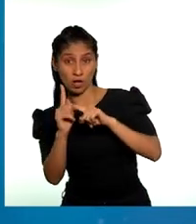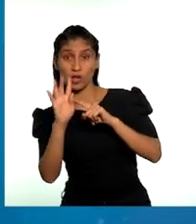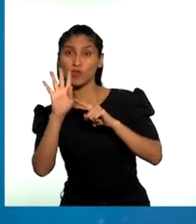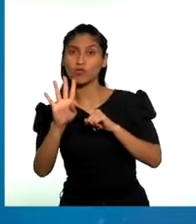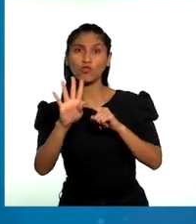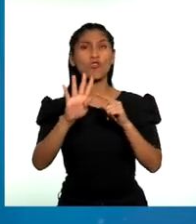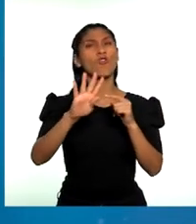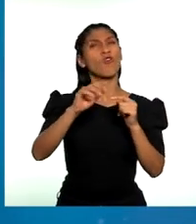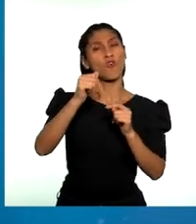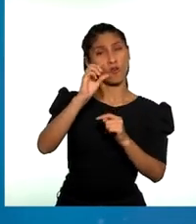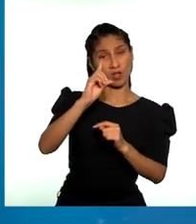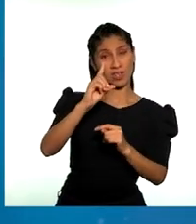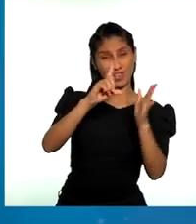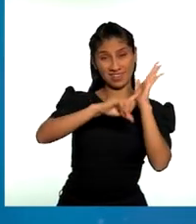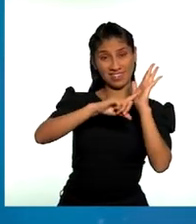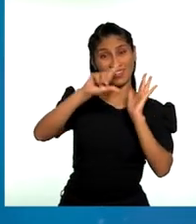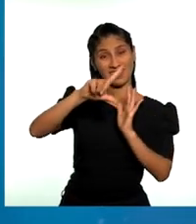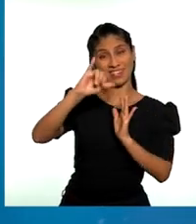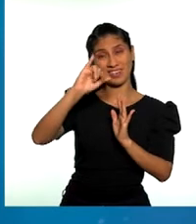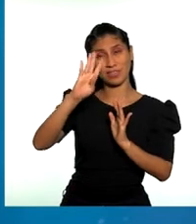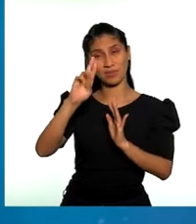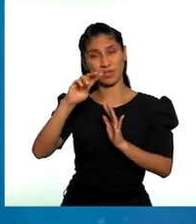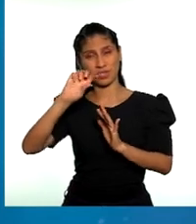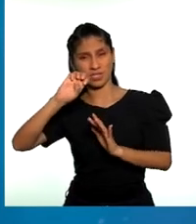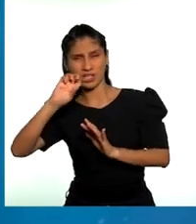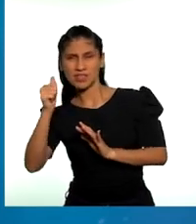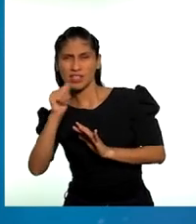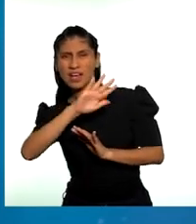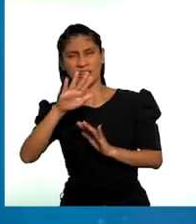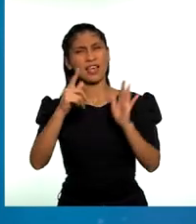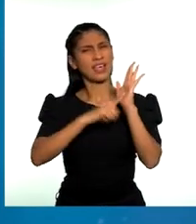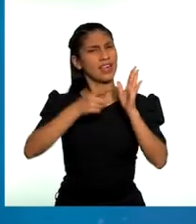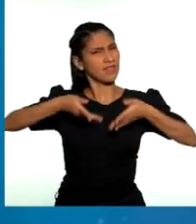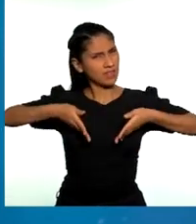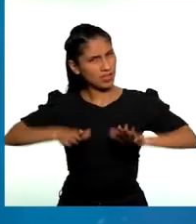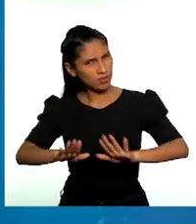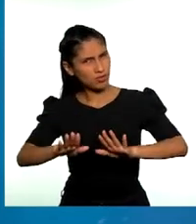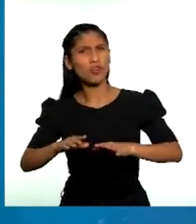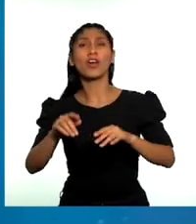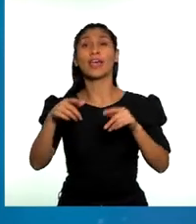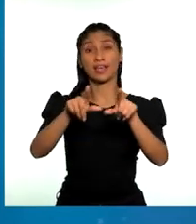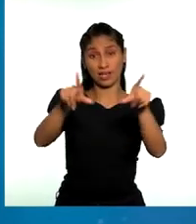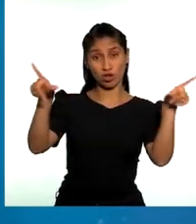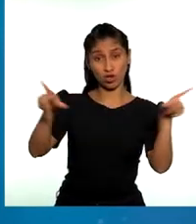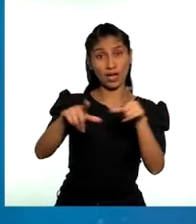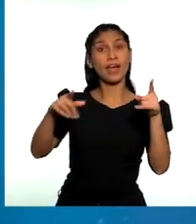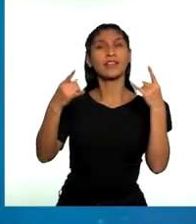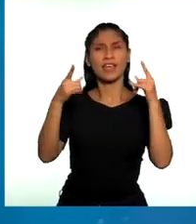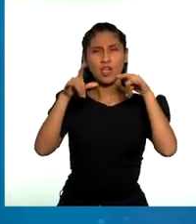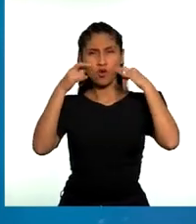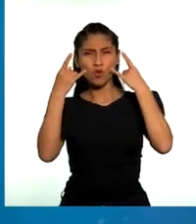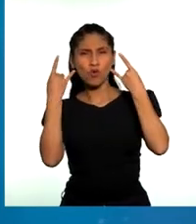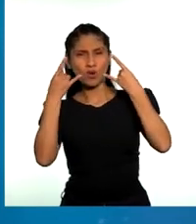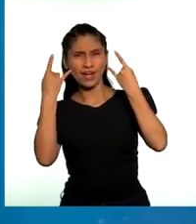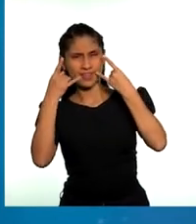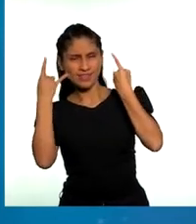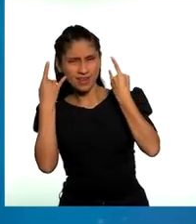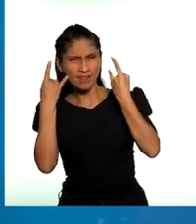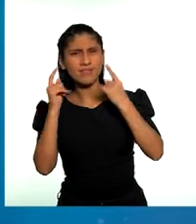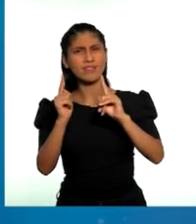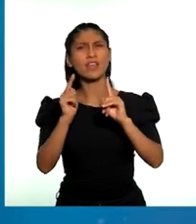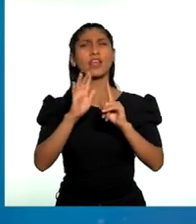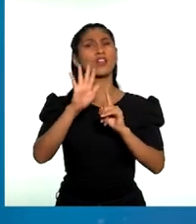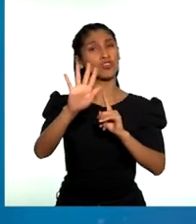el Papa Shoco Pedro. Él nació en Masisea, en Ucayali, y recién obtuvo su libreta electoral